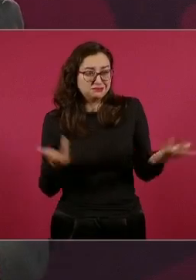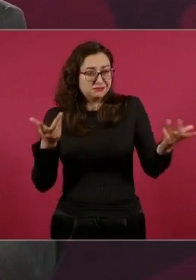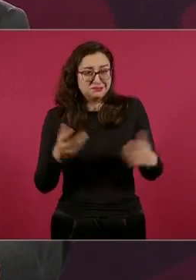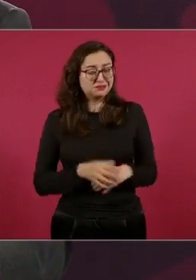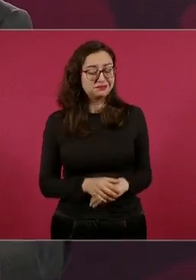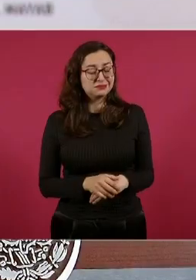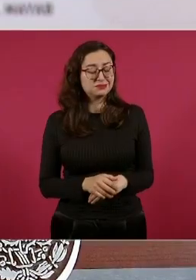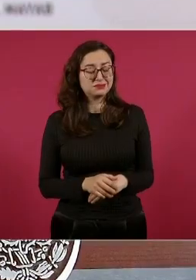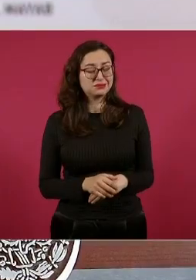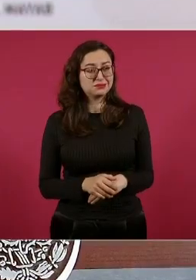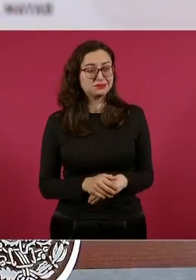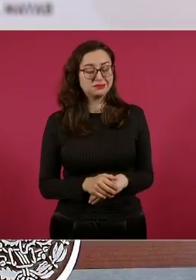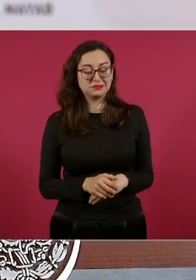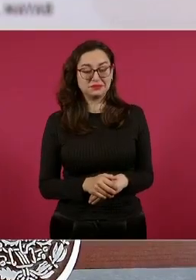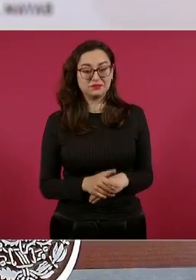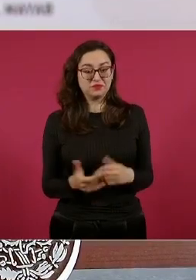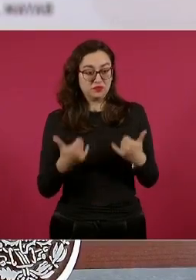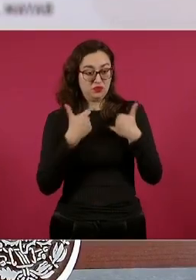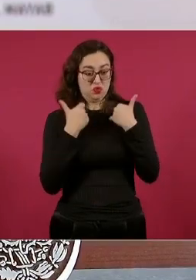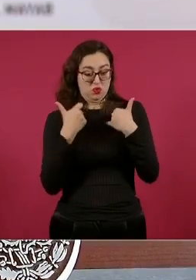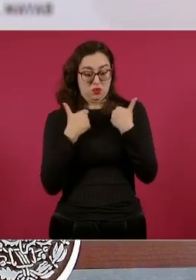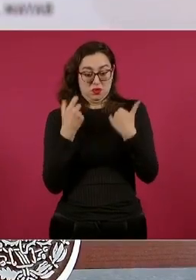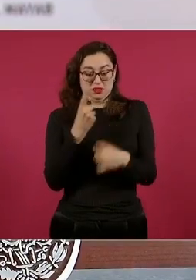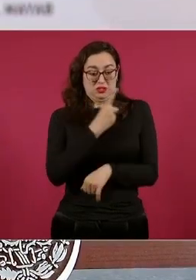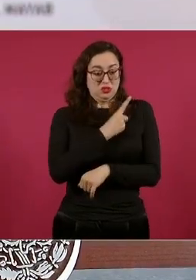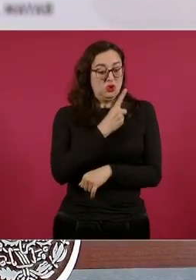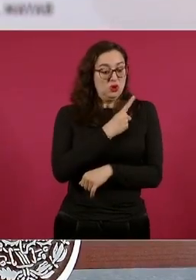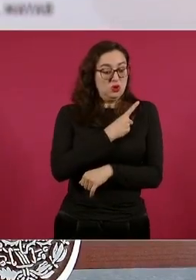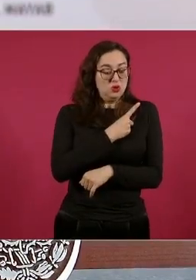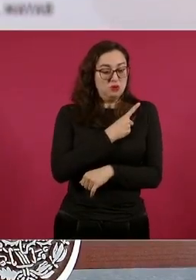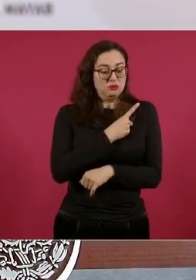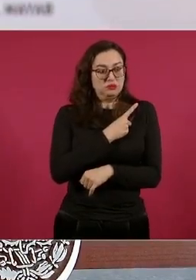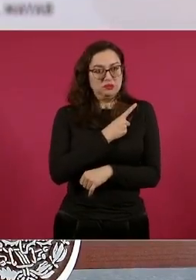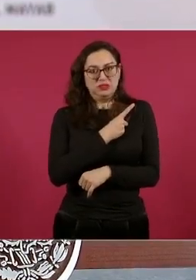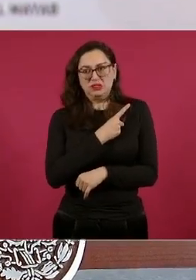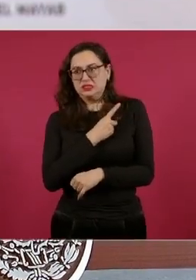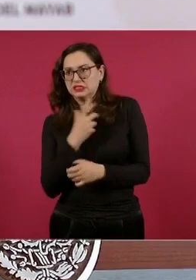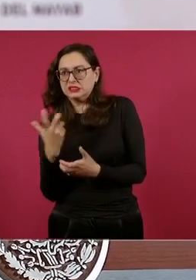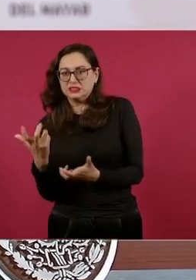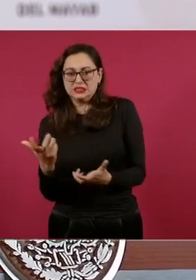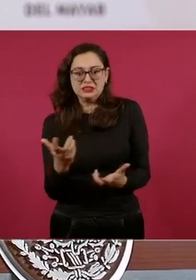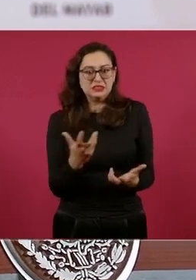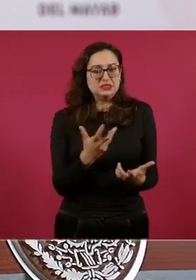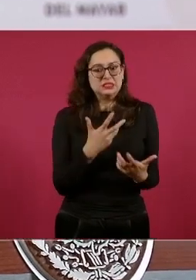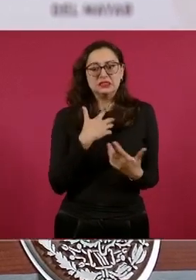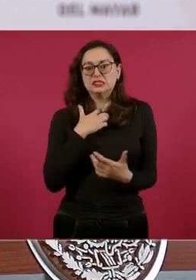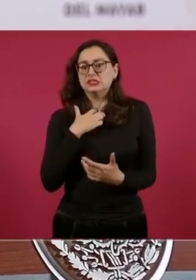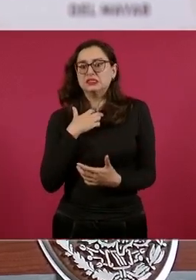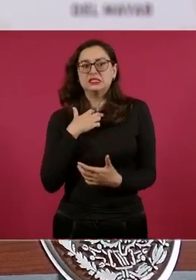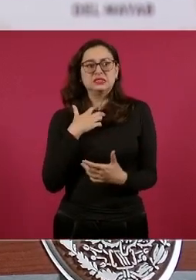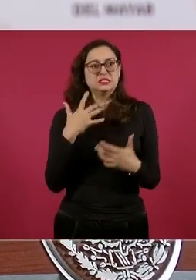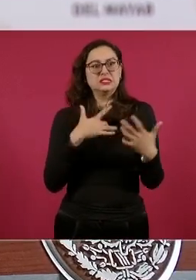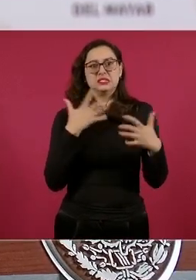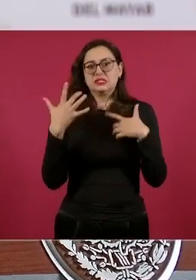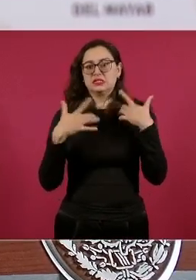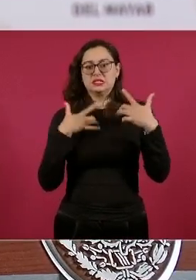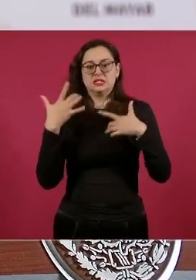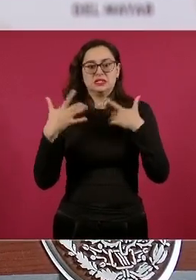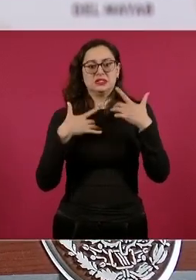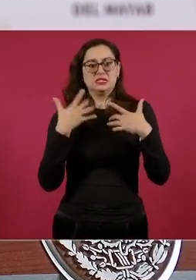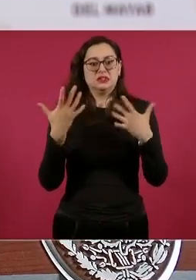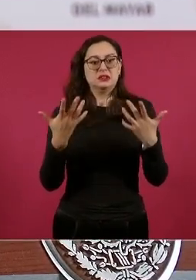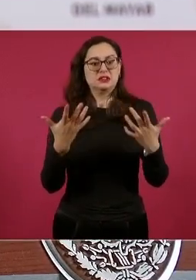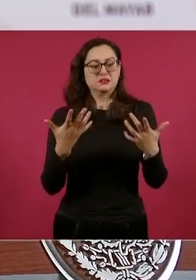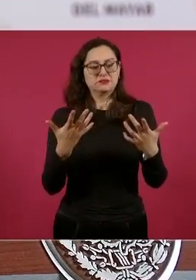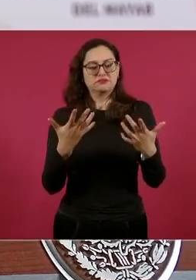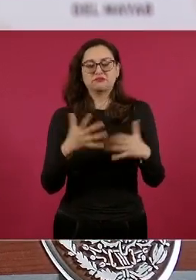esa ansiedad, pues no van a